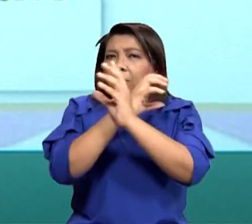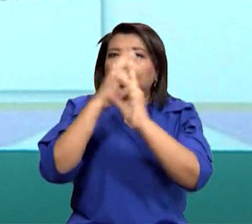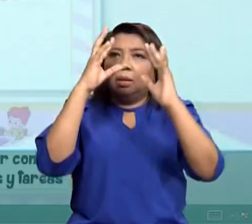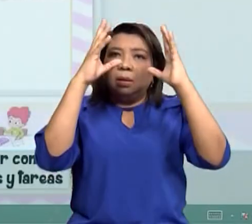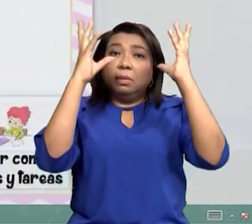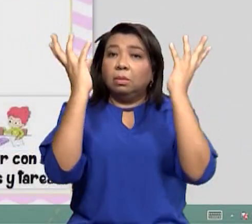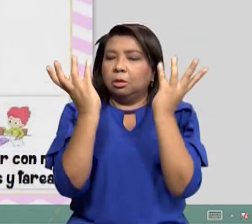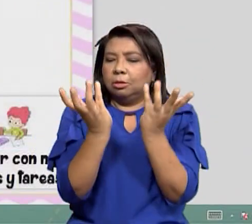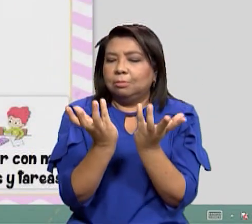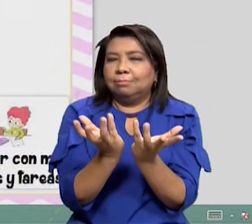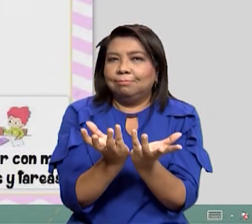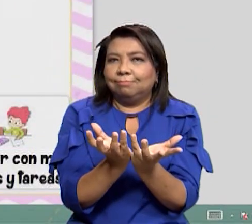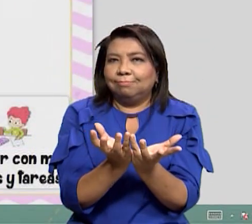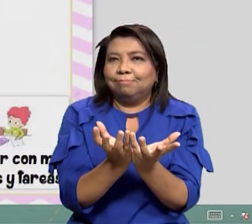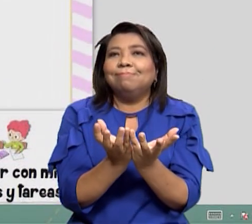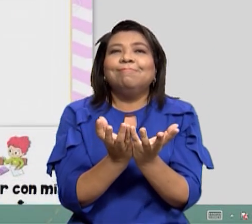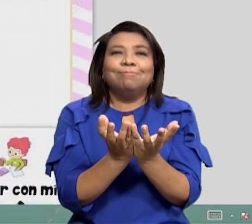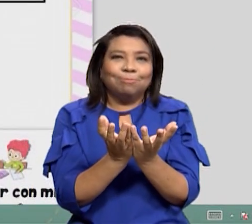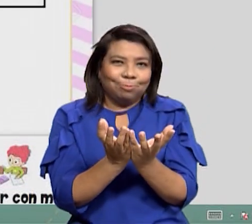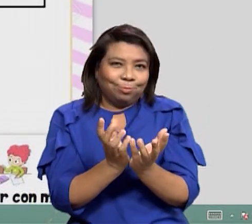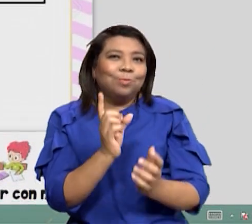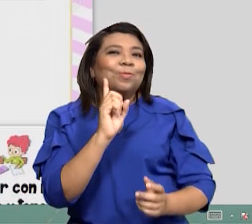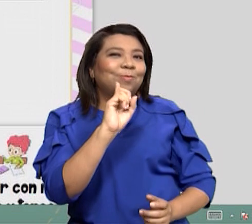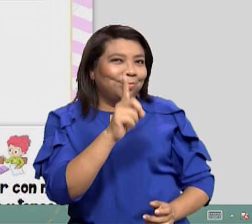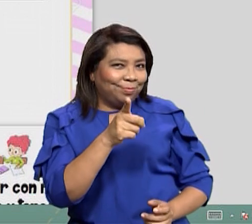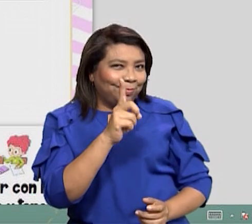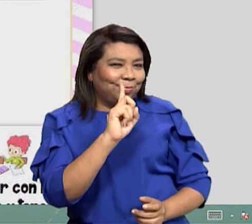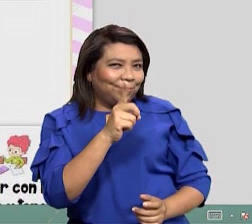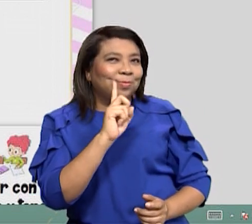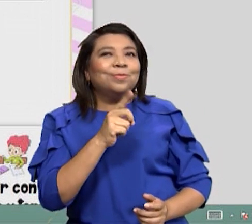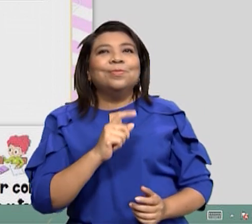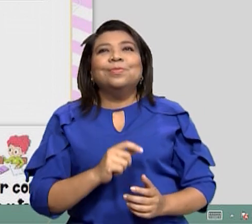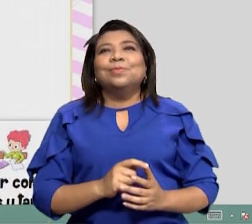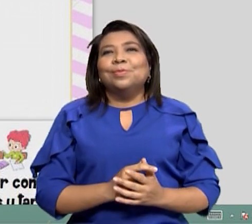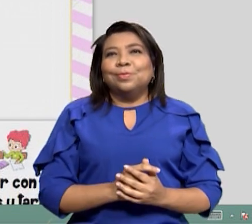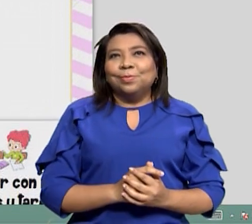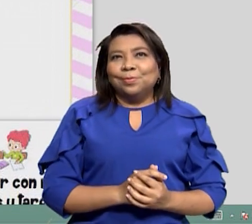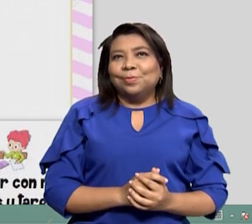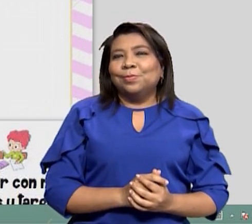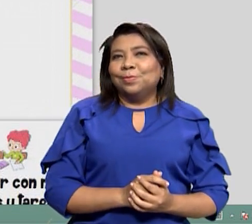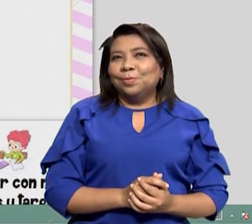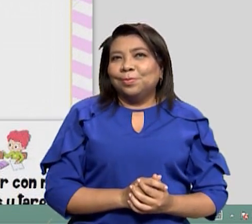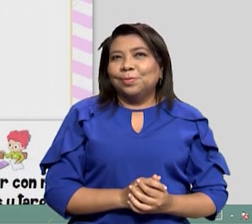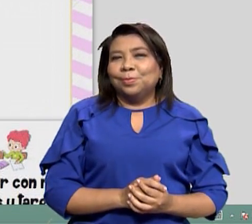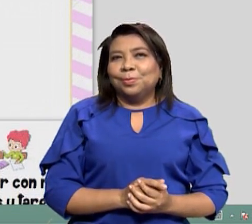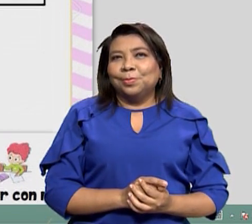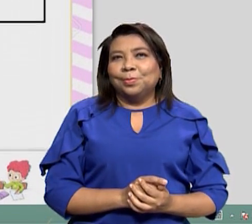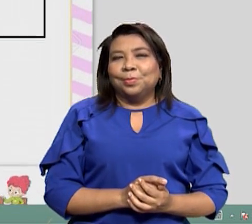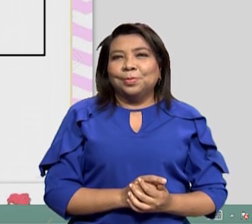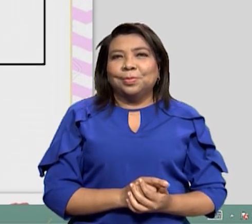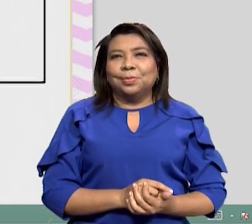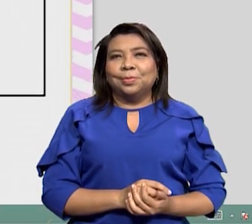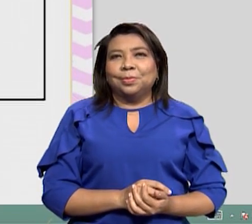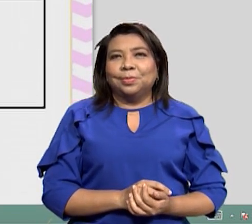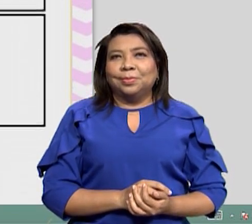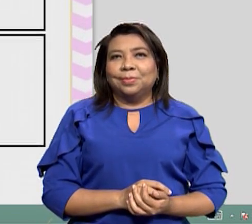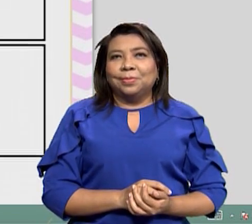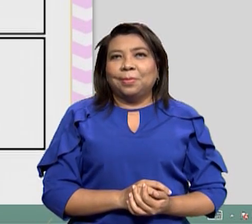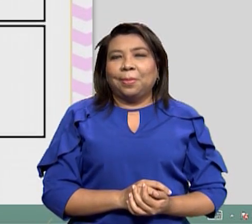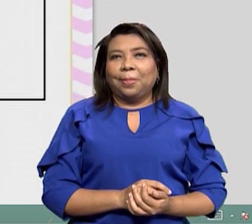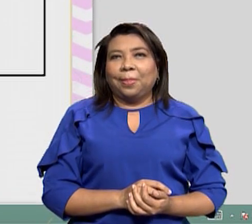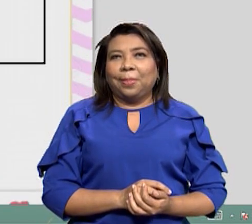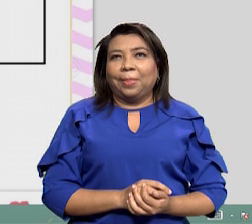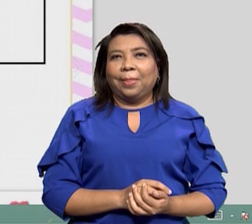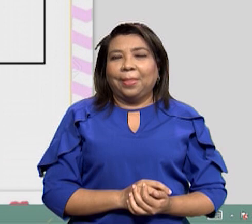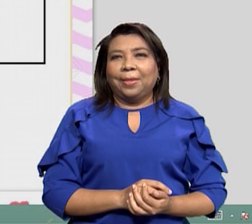deber Un deber de cuidar, ¿verdad? Nuestro medio ambiente Entonces vamos a tomar aquí Y la